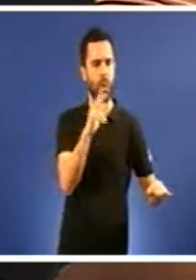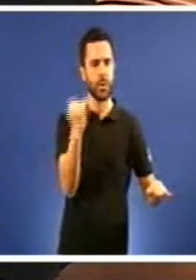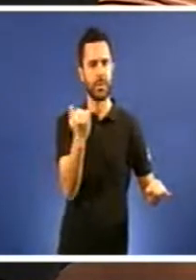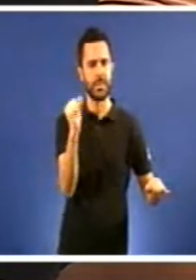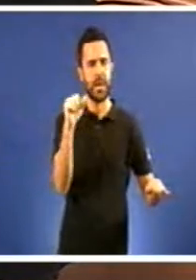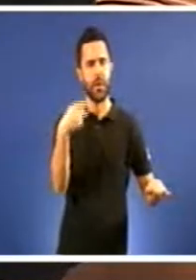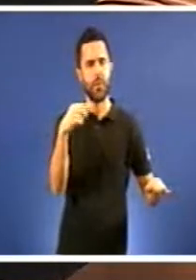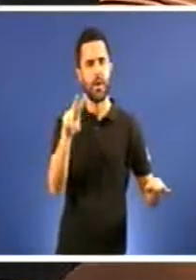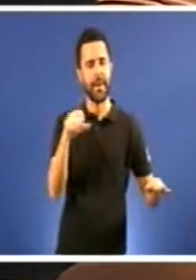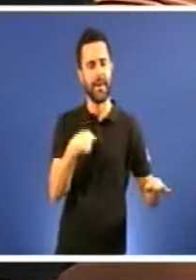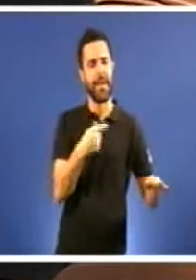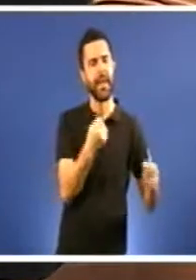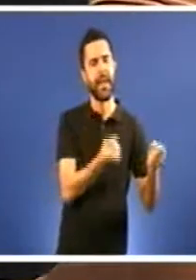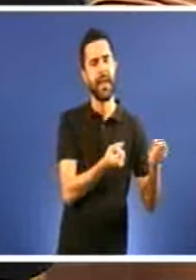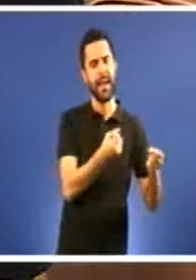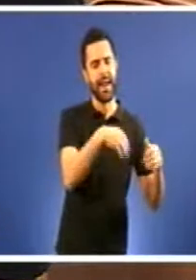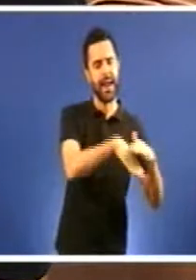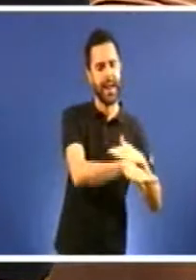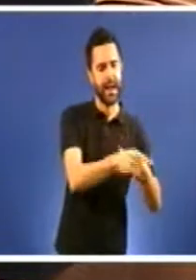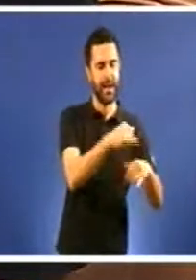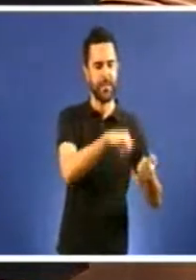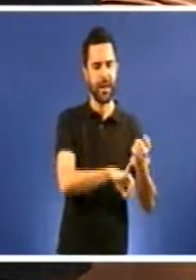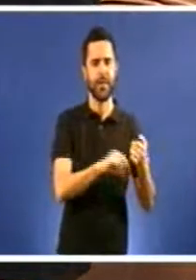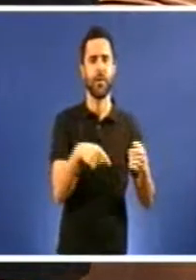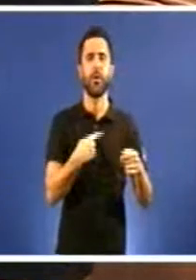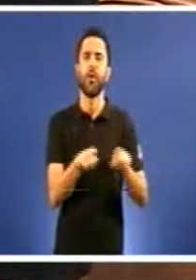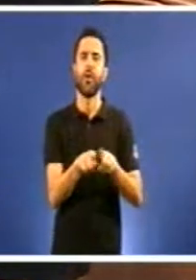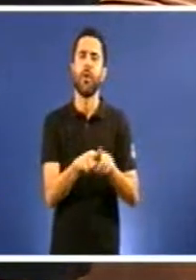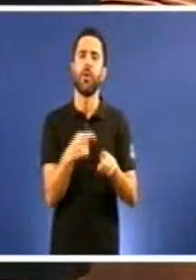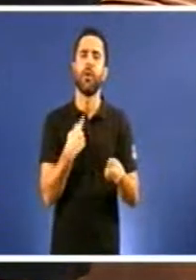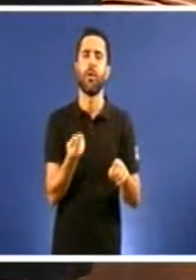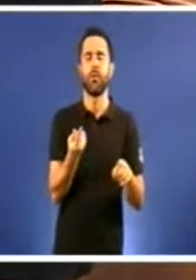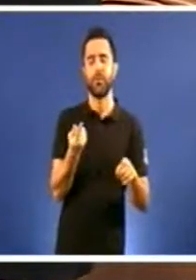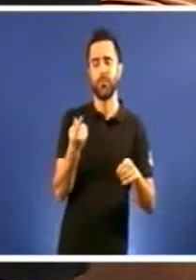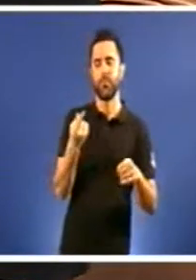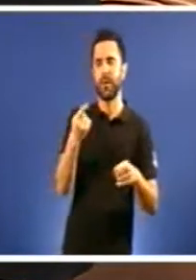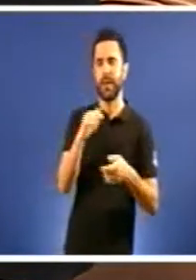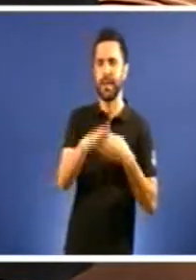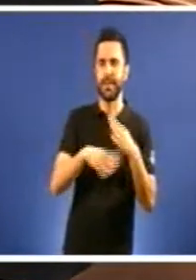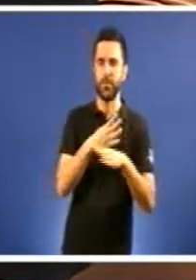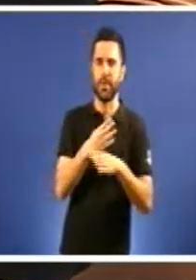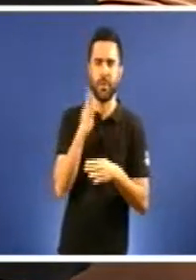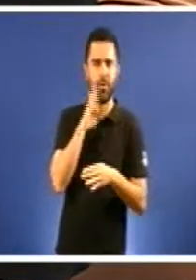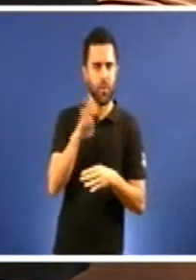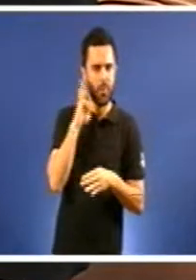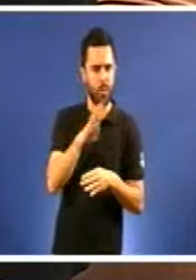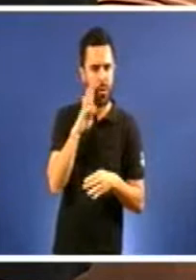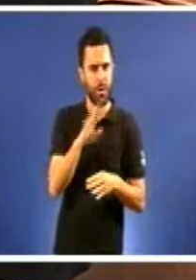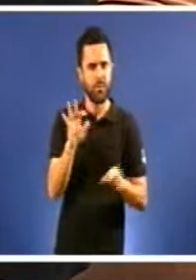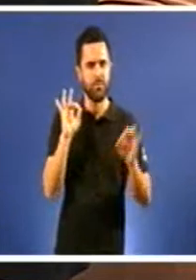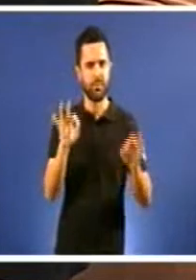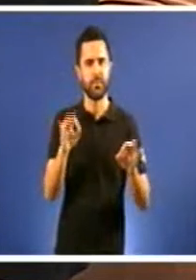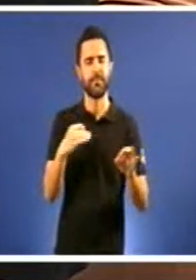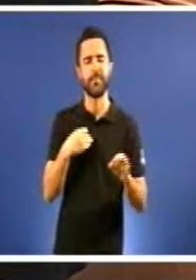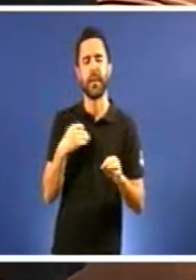Bárcenas Yatal, Unha legislatura marcada pola corrupción, polo recorte de dereitos cívicos e